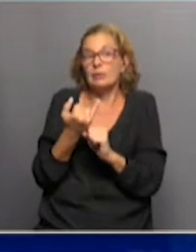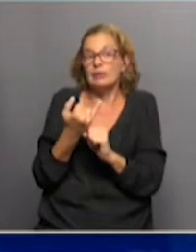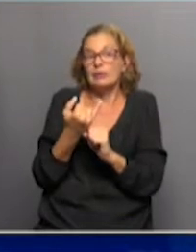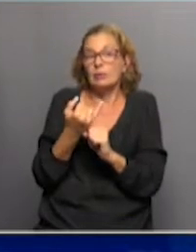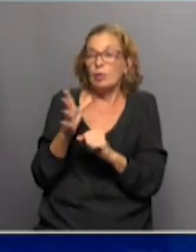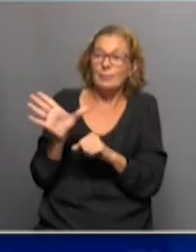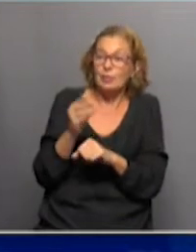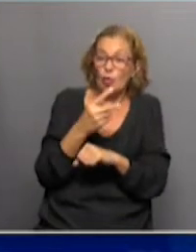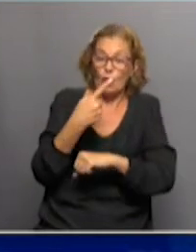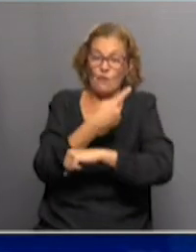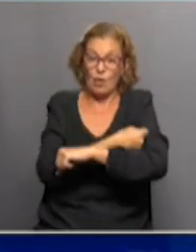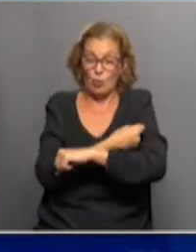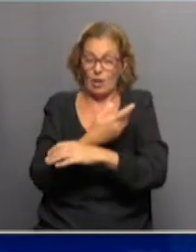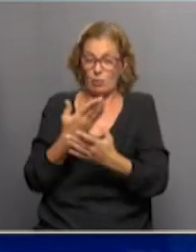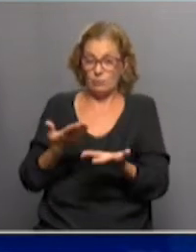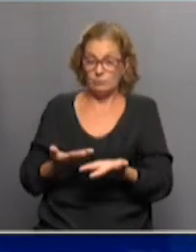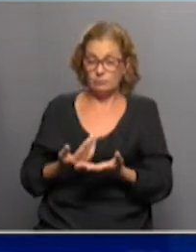todos inmunizados.